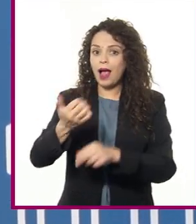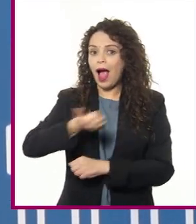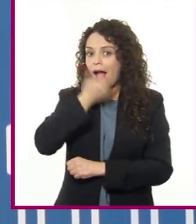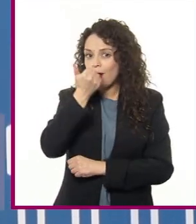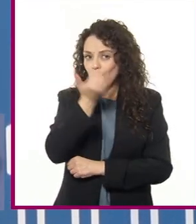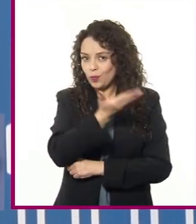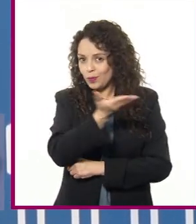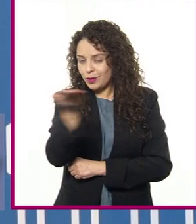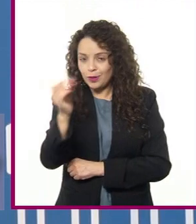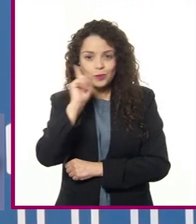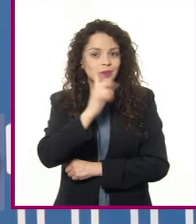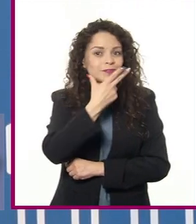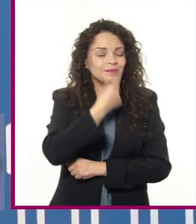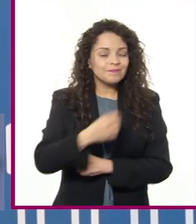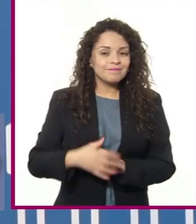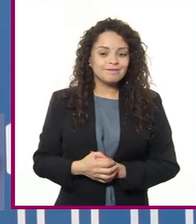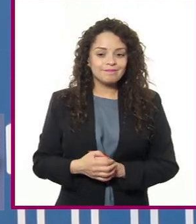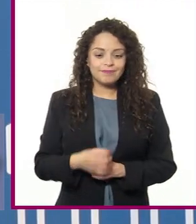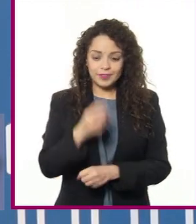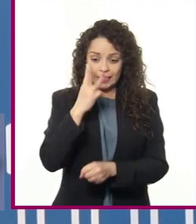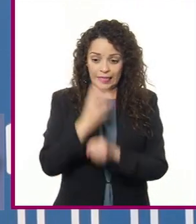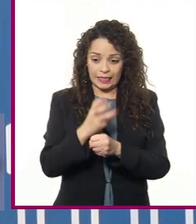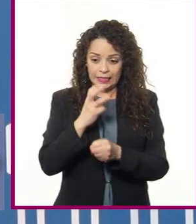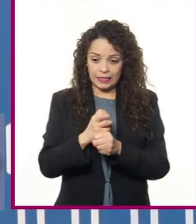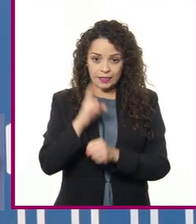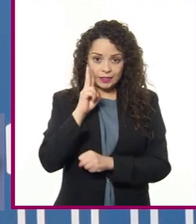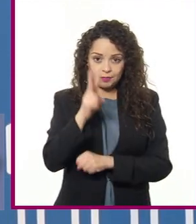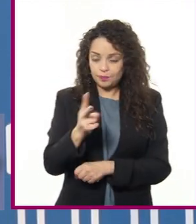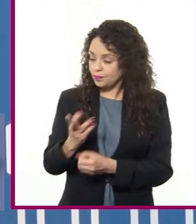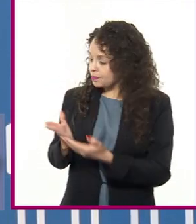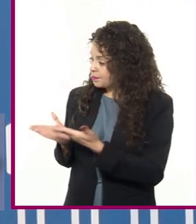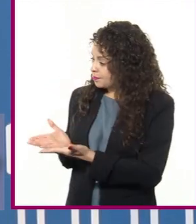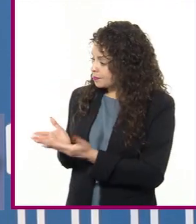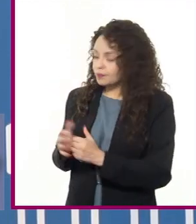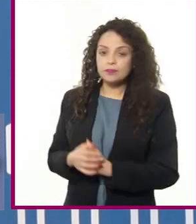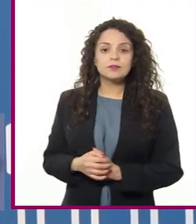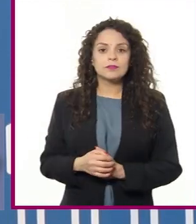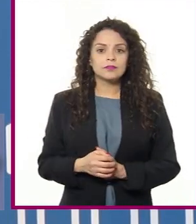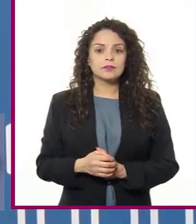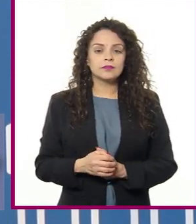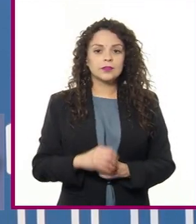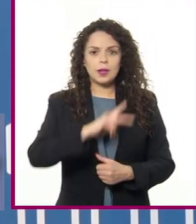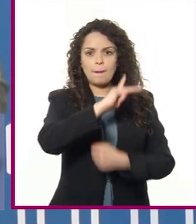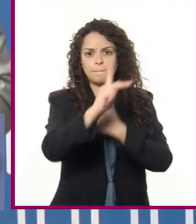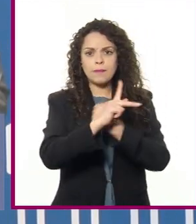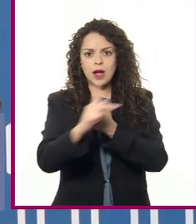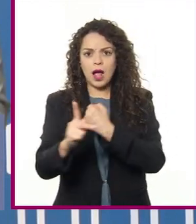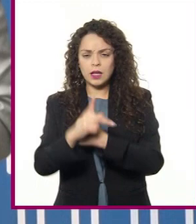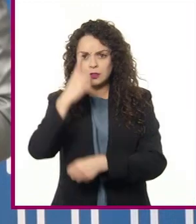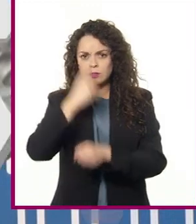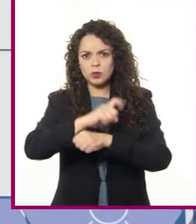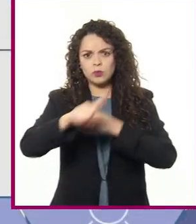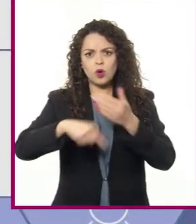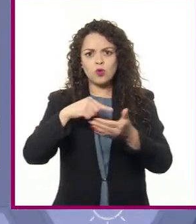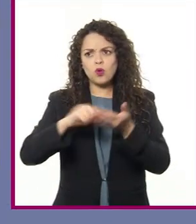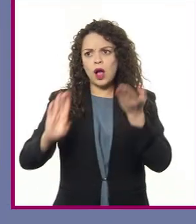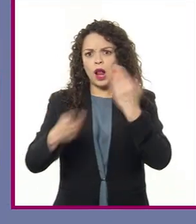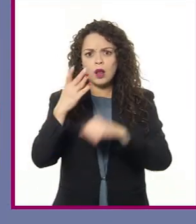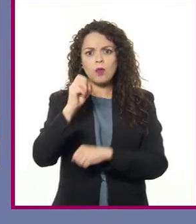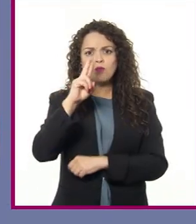alumnas. 3. ¿Qué países ocupan los primeros lugares en el mundo por su producción pesquera?